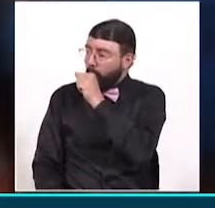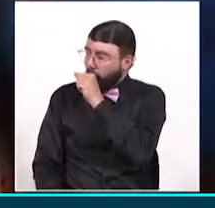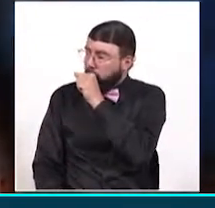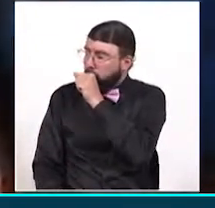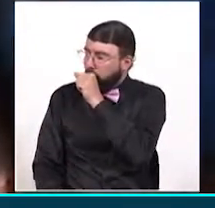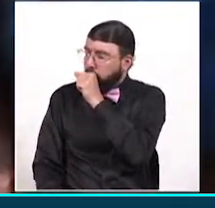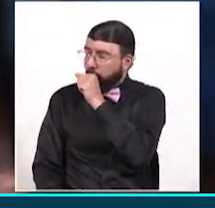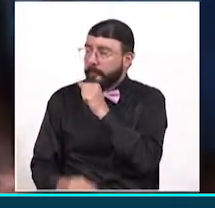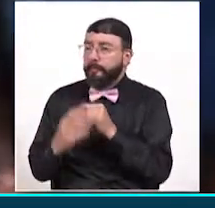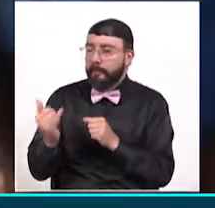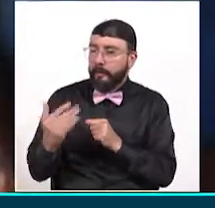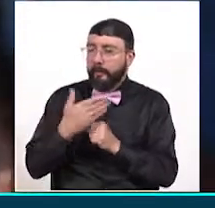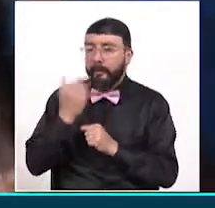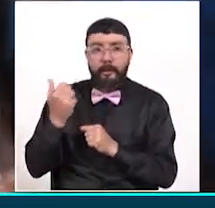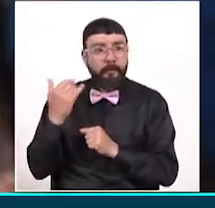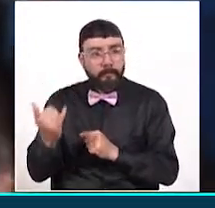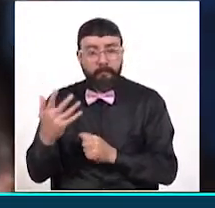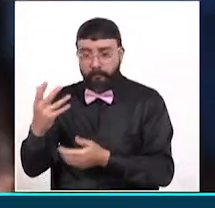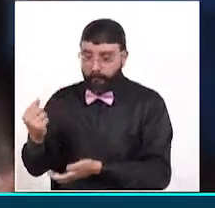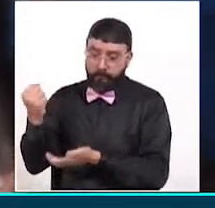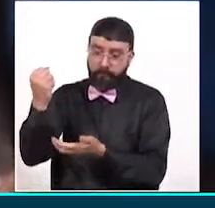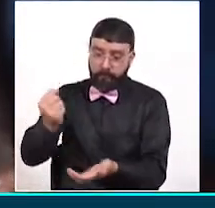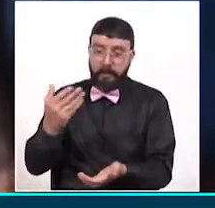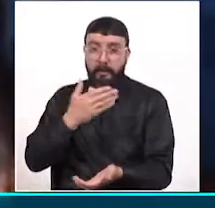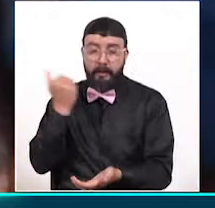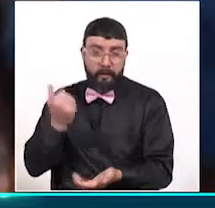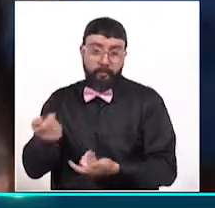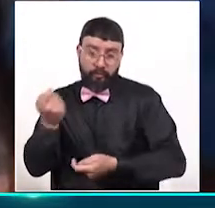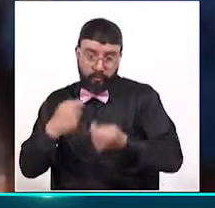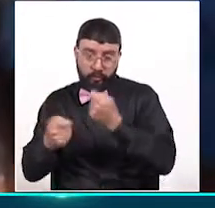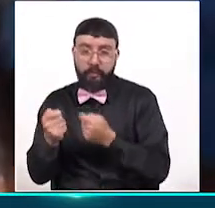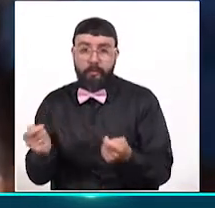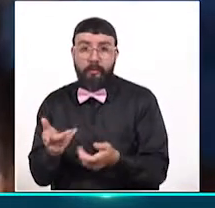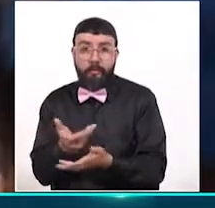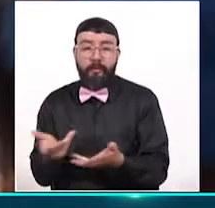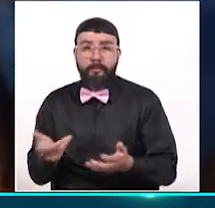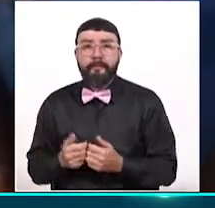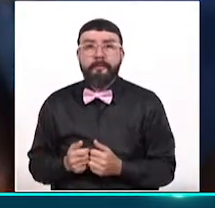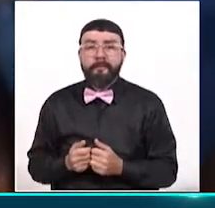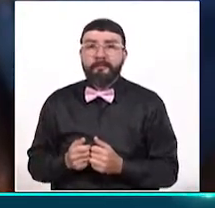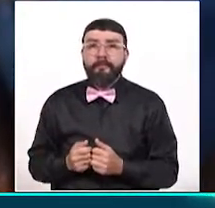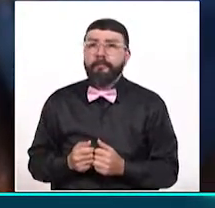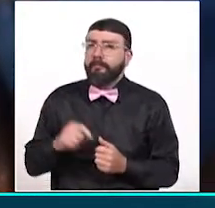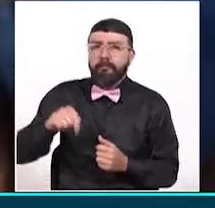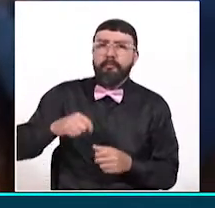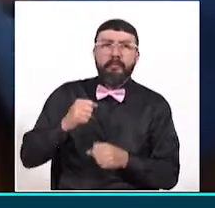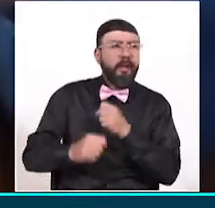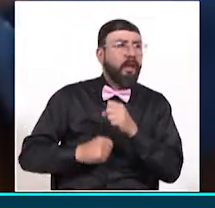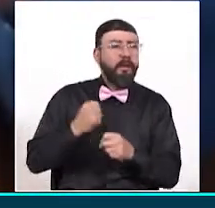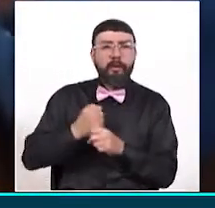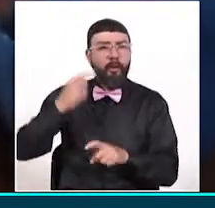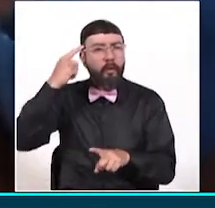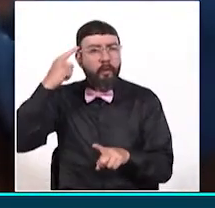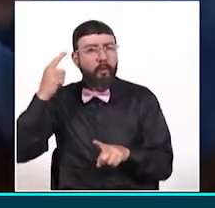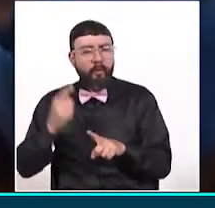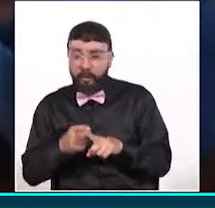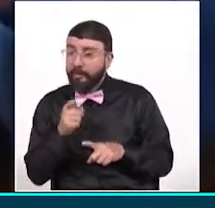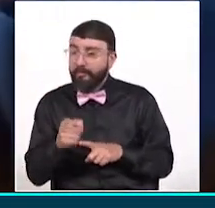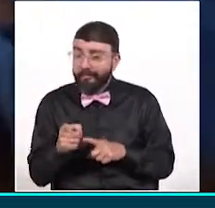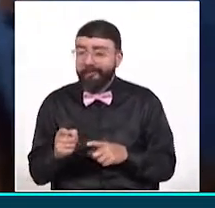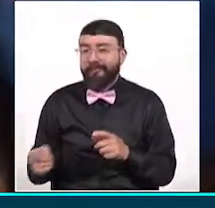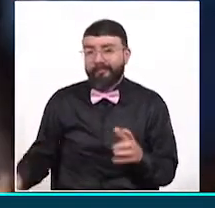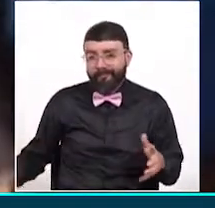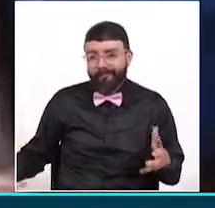rentabilidad en sus productos, y una mejor venta. Este año nos hemos enfocado especialmente en la asociatividad, tenemos